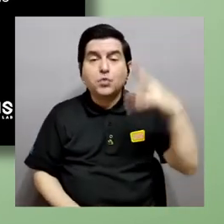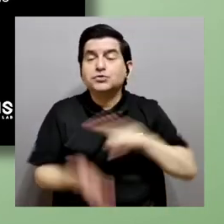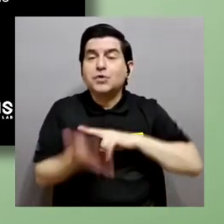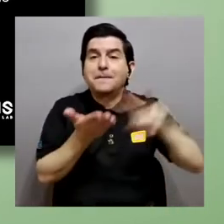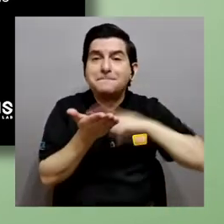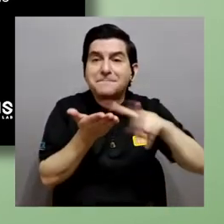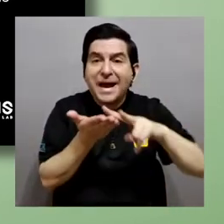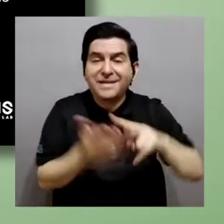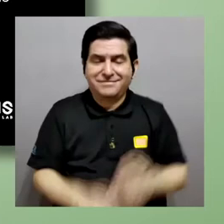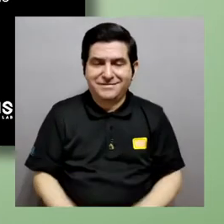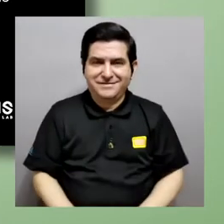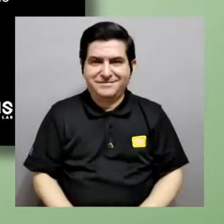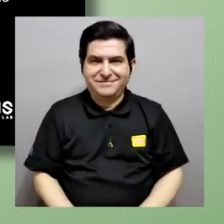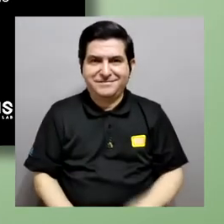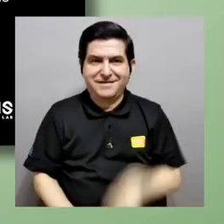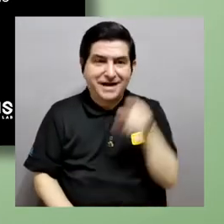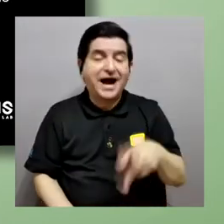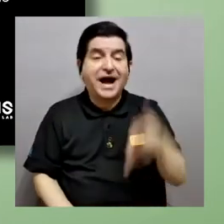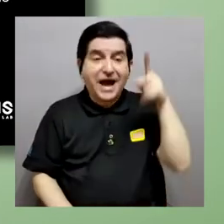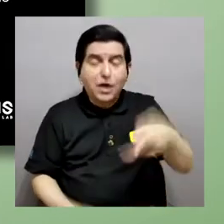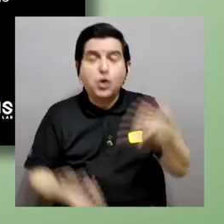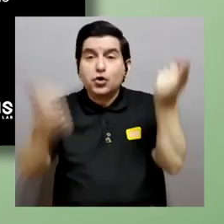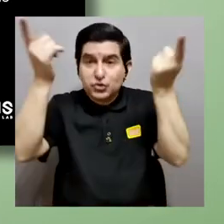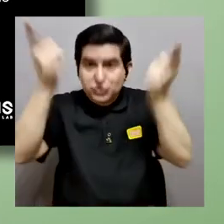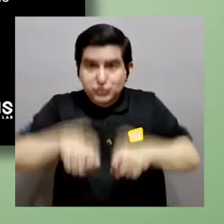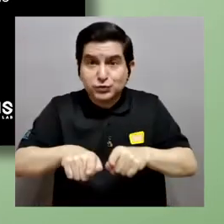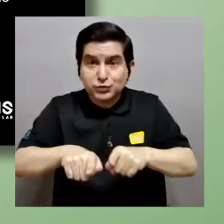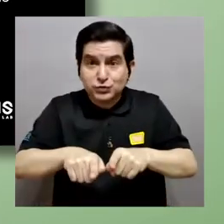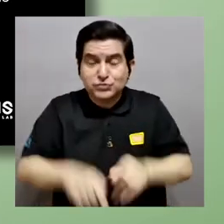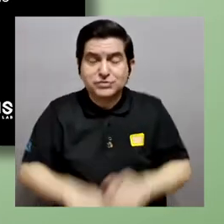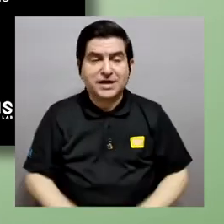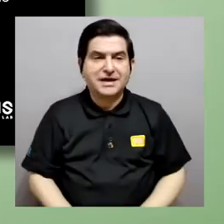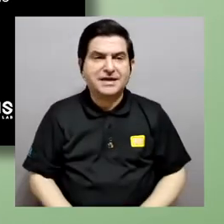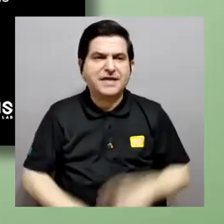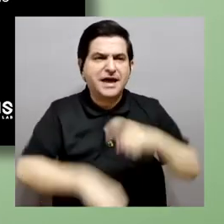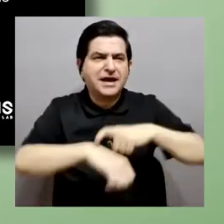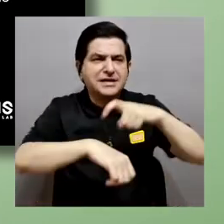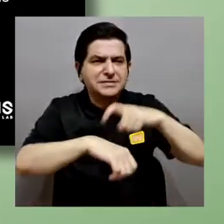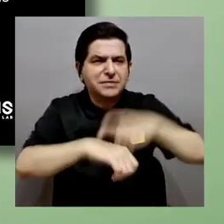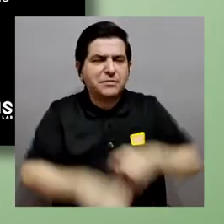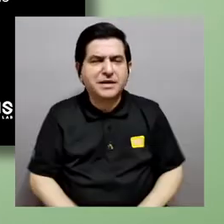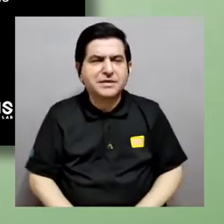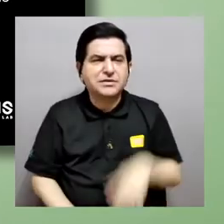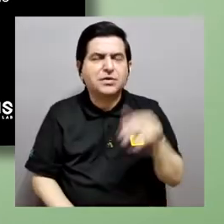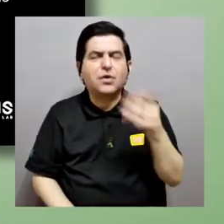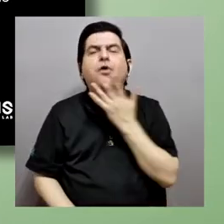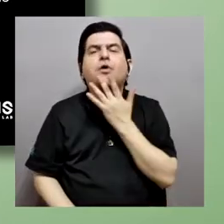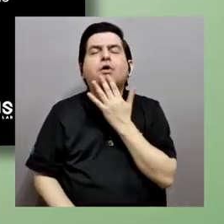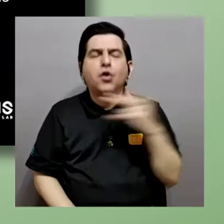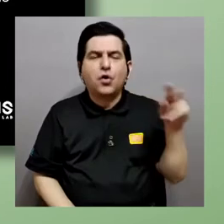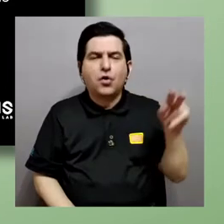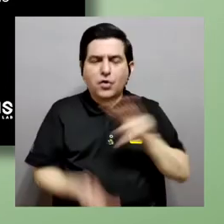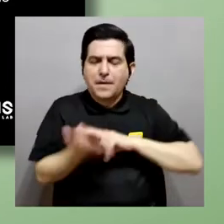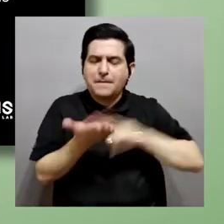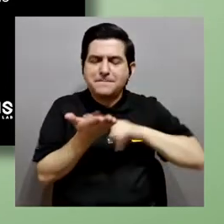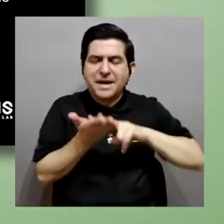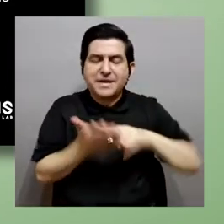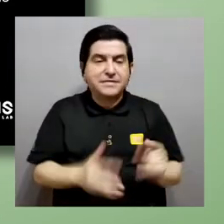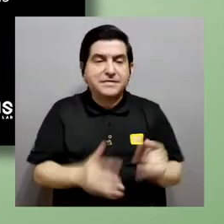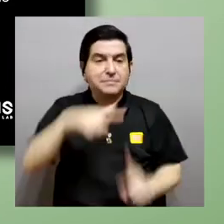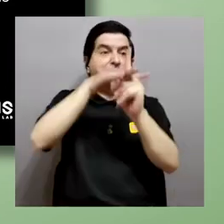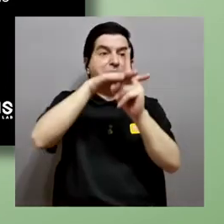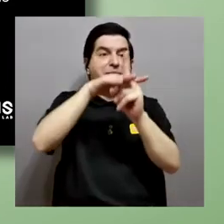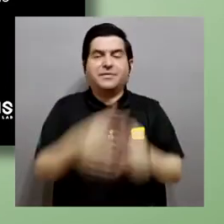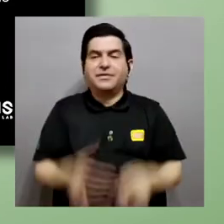el corte, ¿verdad? Cuando la tijera viral está cortando, se empieza a encender de color verde. Entonces, ¿qué es lo que andamos buscando nosotros? Un